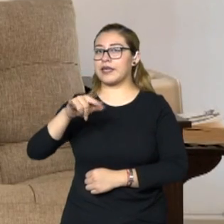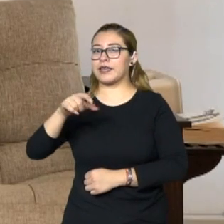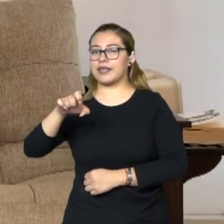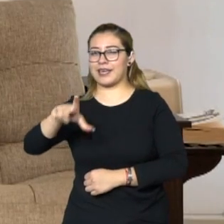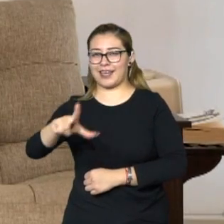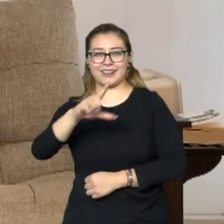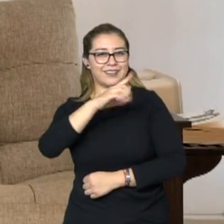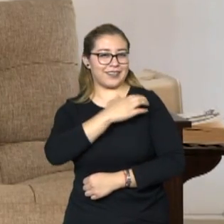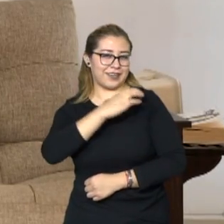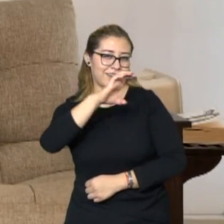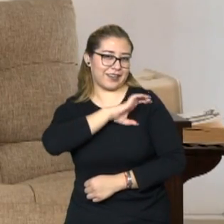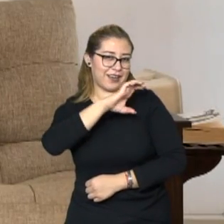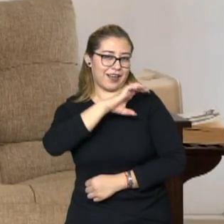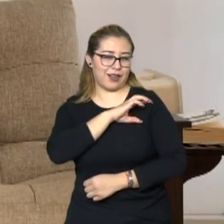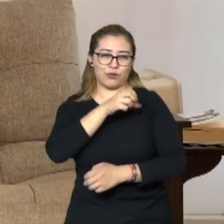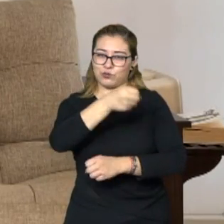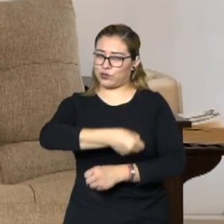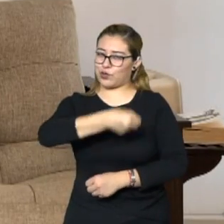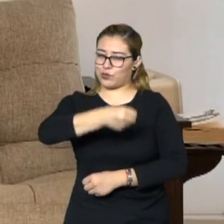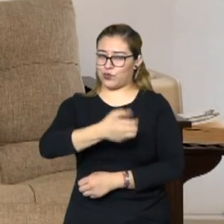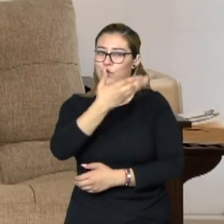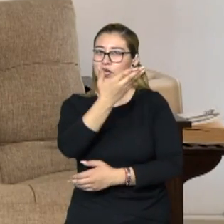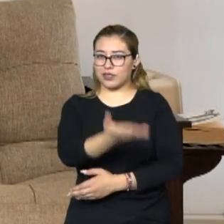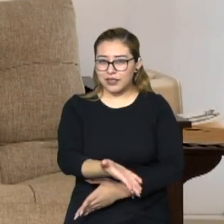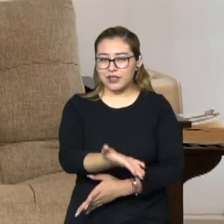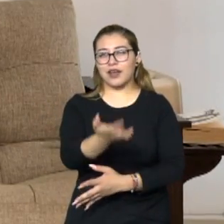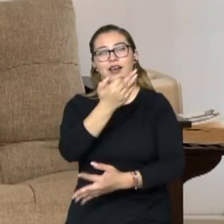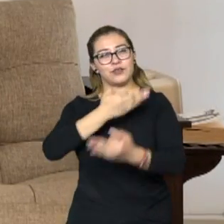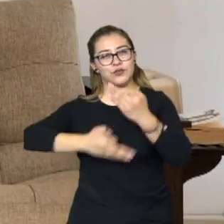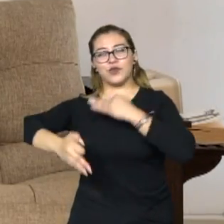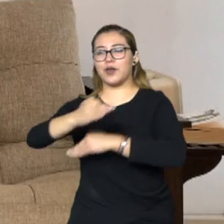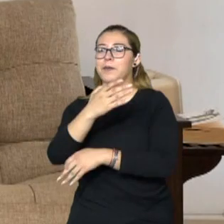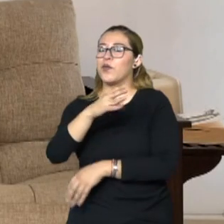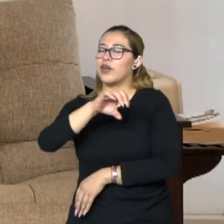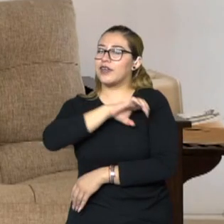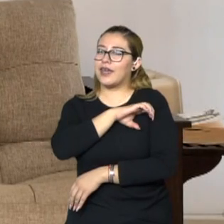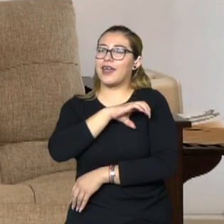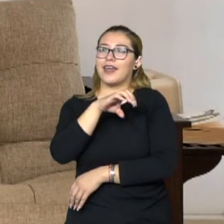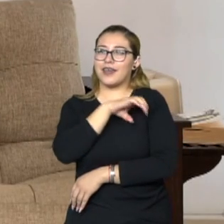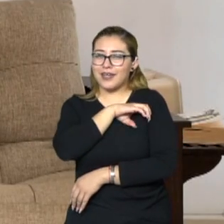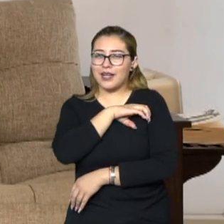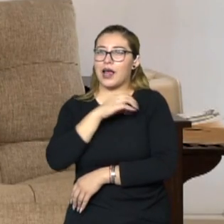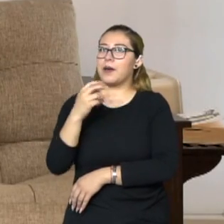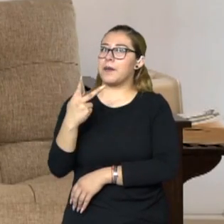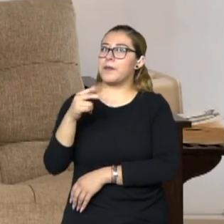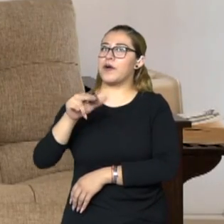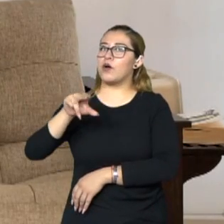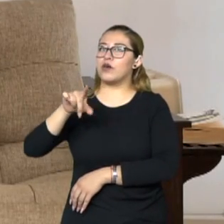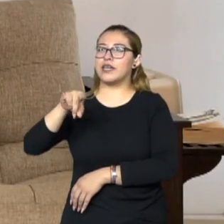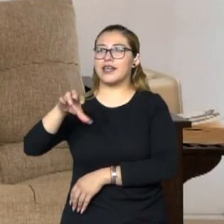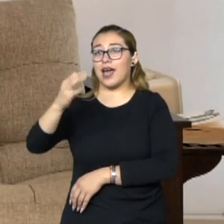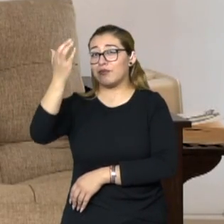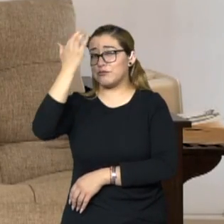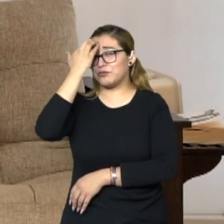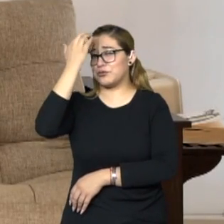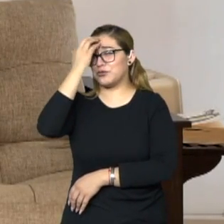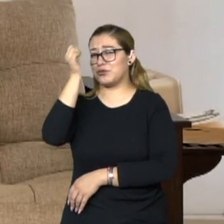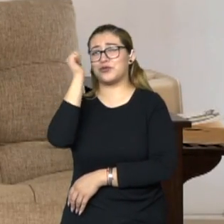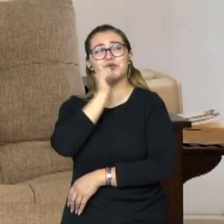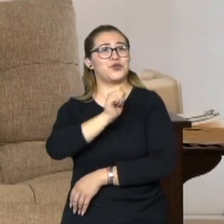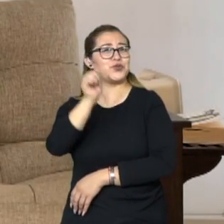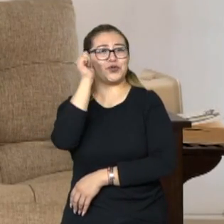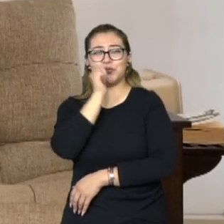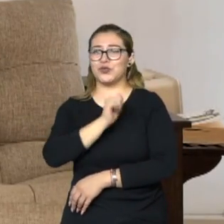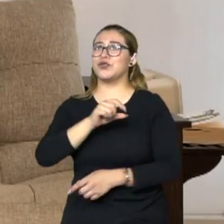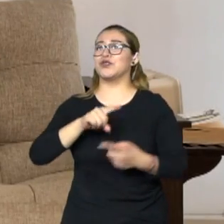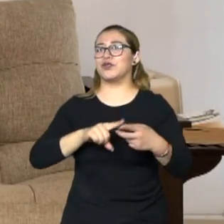muchísimo cariño a ti, desde luego. A mi muy querida Paulina de toda la vida. A José Luis